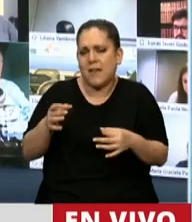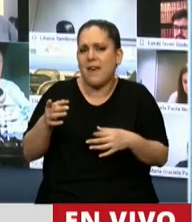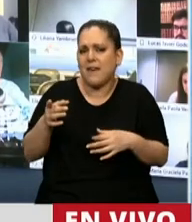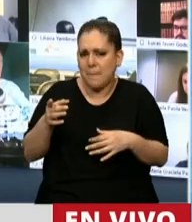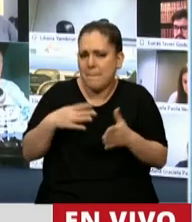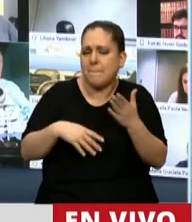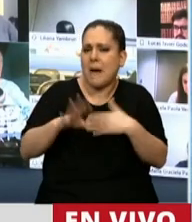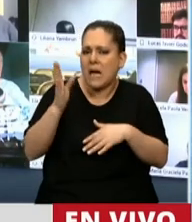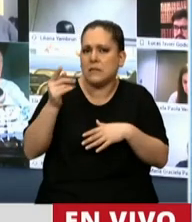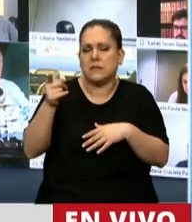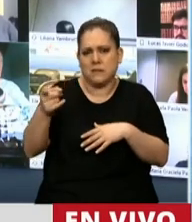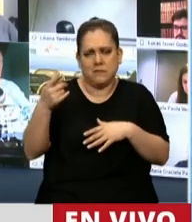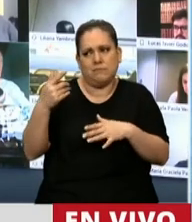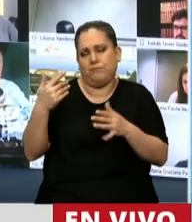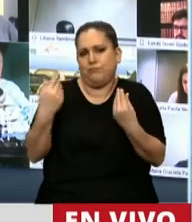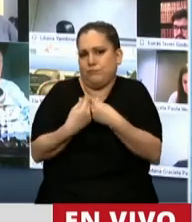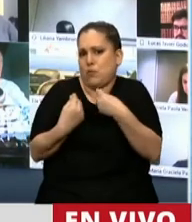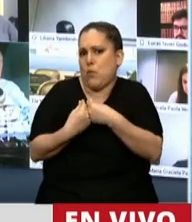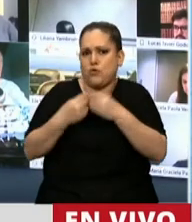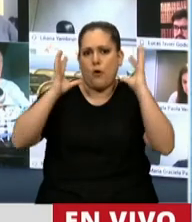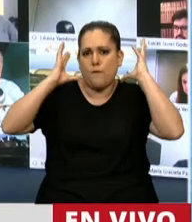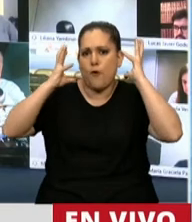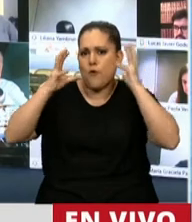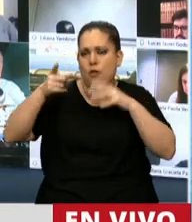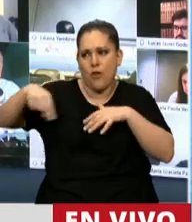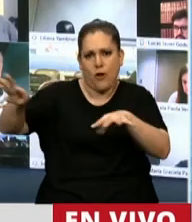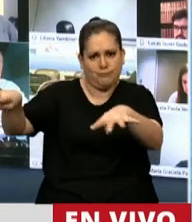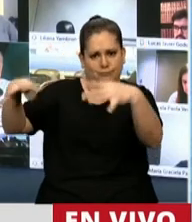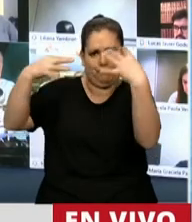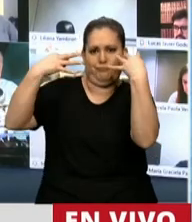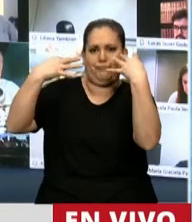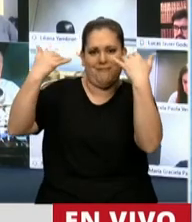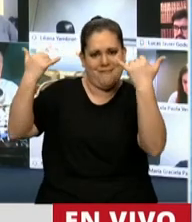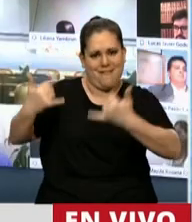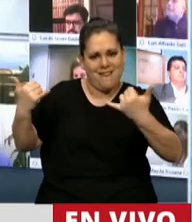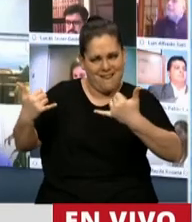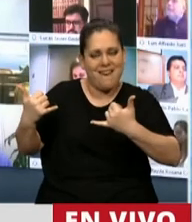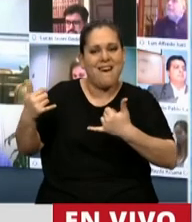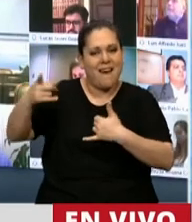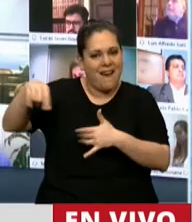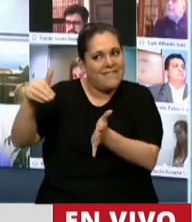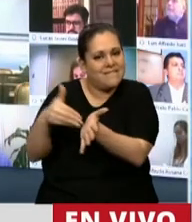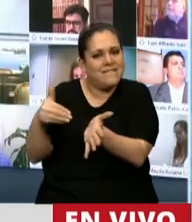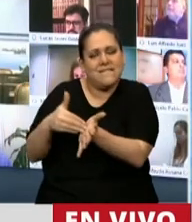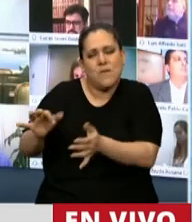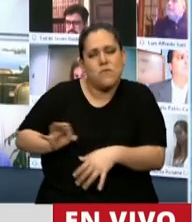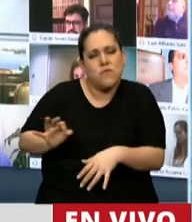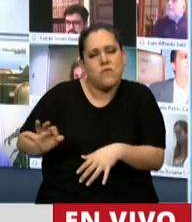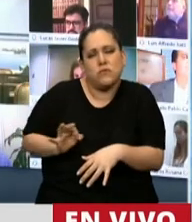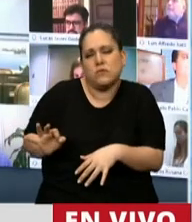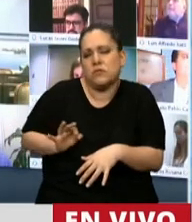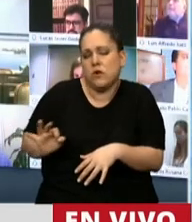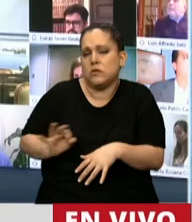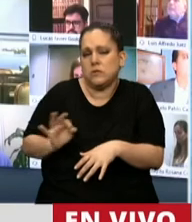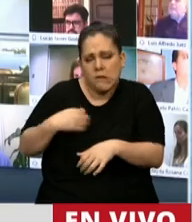de muchos, miles de fonaudiólogos nos están mirando hoy y que realmente esperaban luego de tantos años de haber